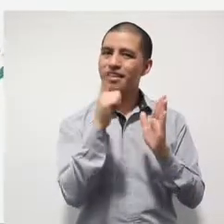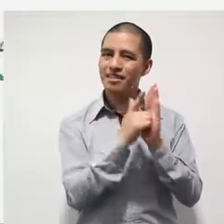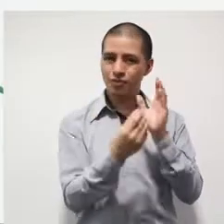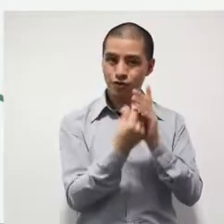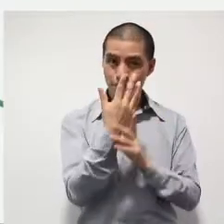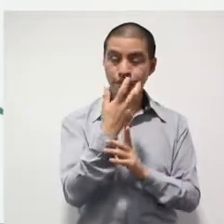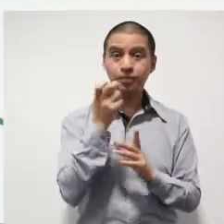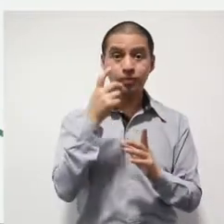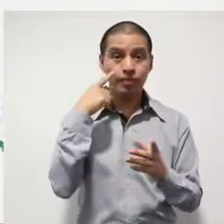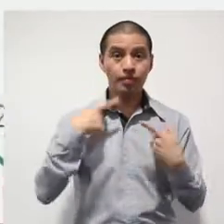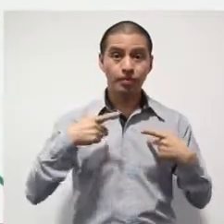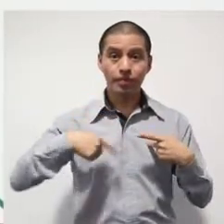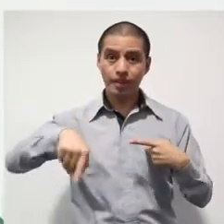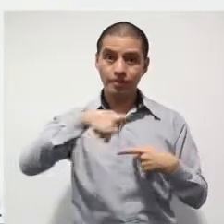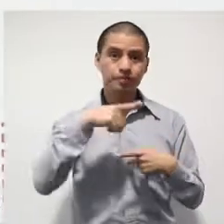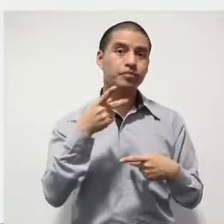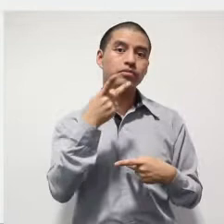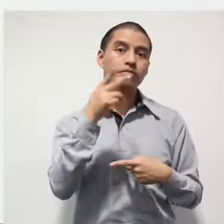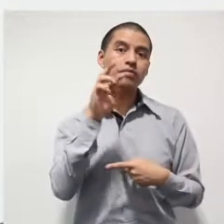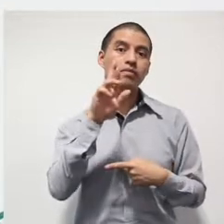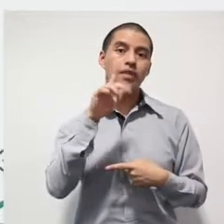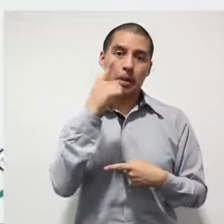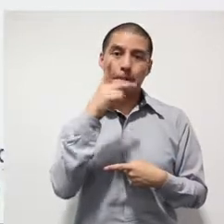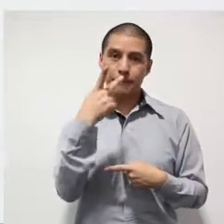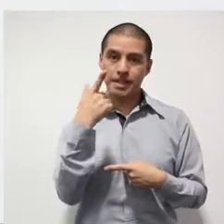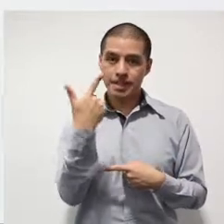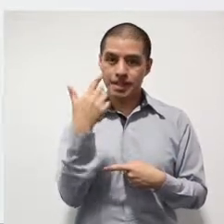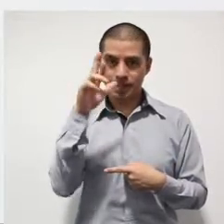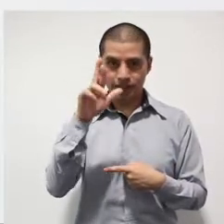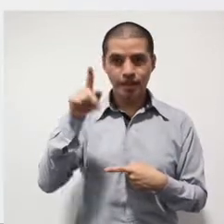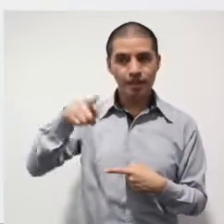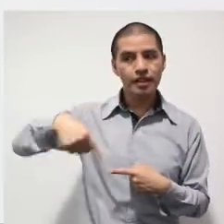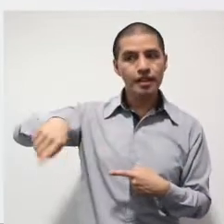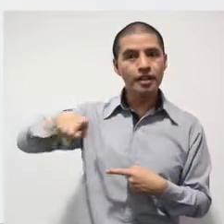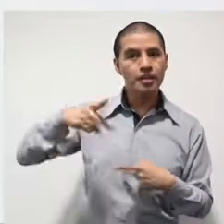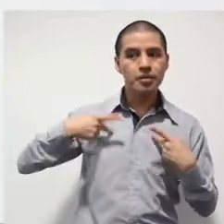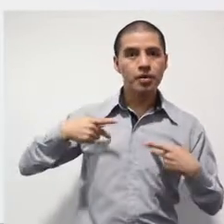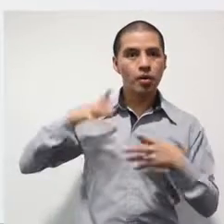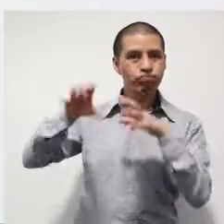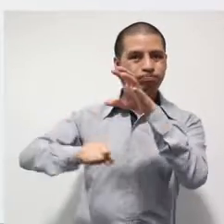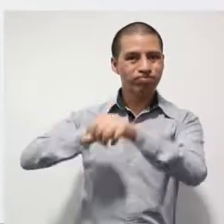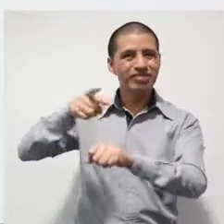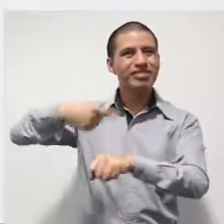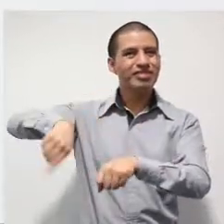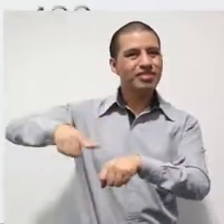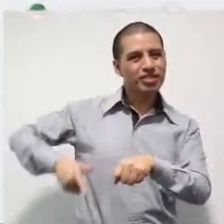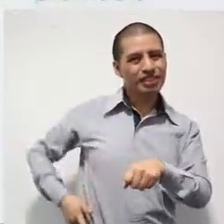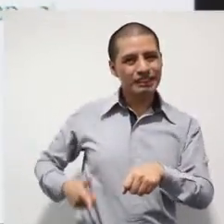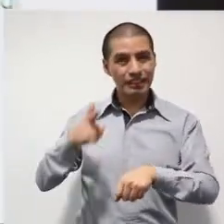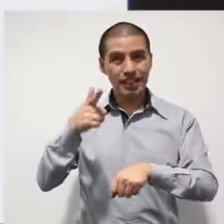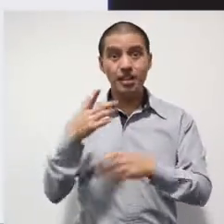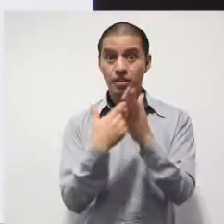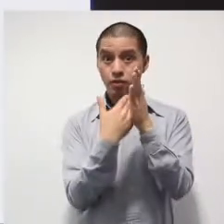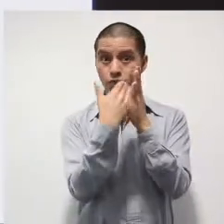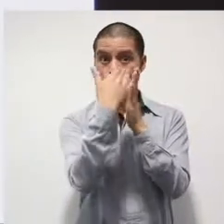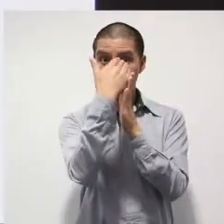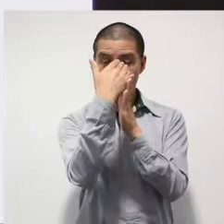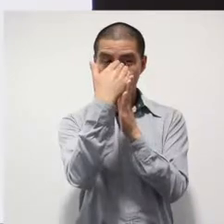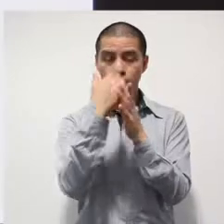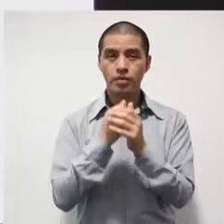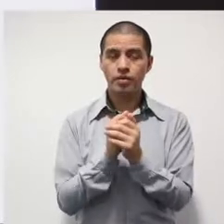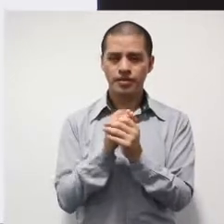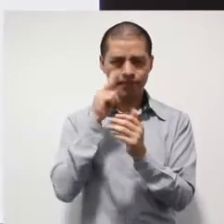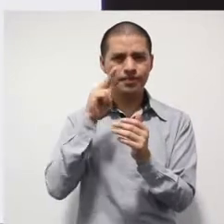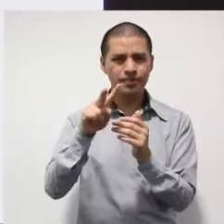son remitidas ante la PGR por el delito de portación de arma de fuego. Estás viendo este incremento importante, de nueva